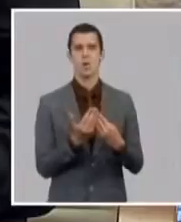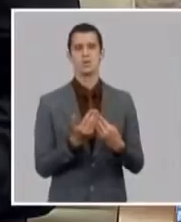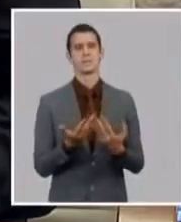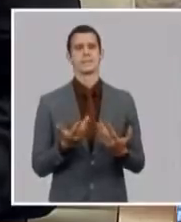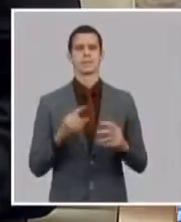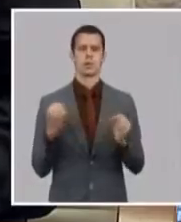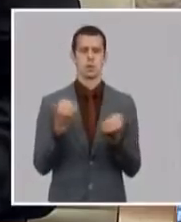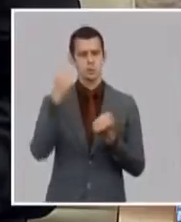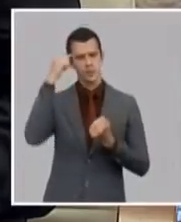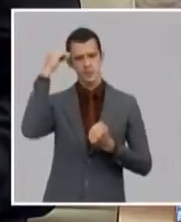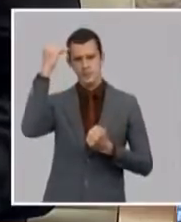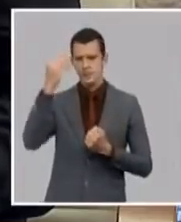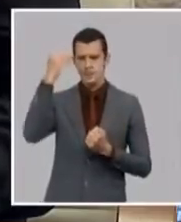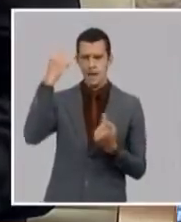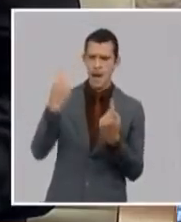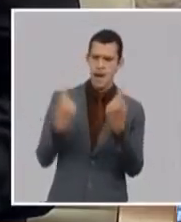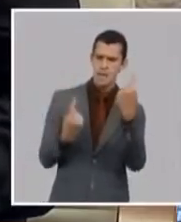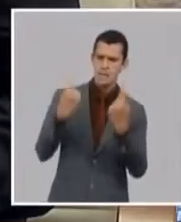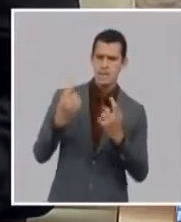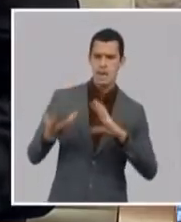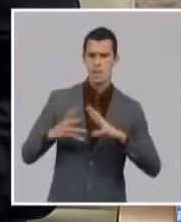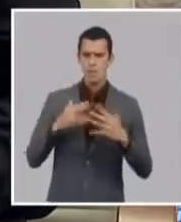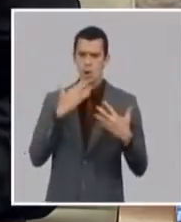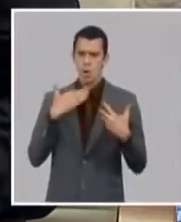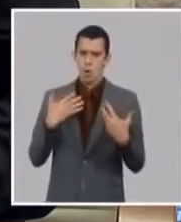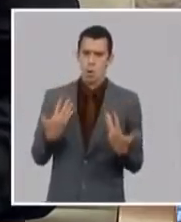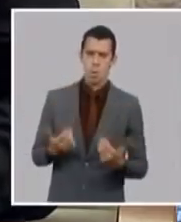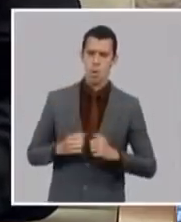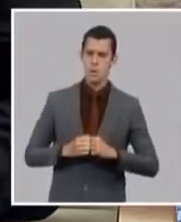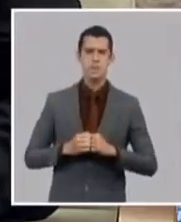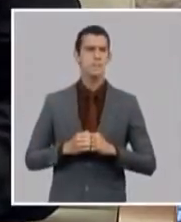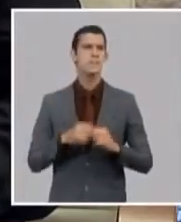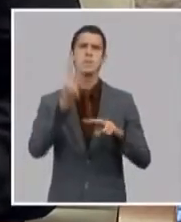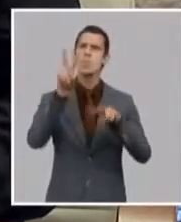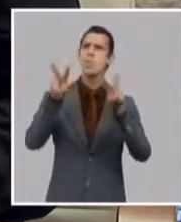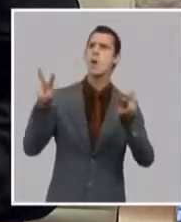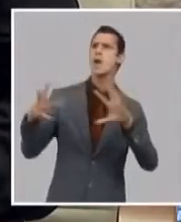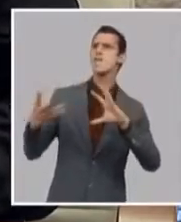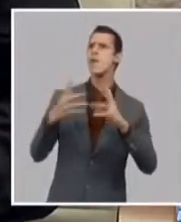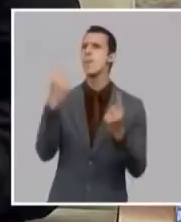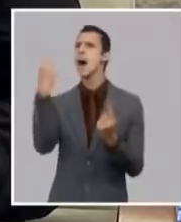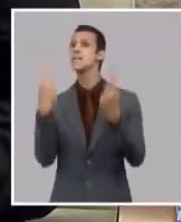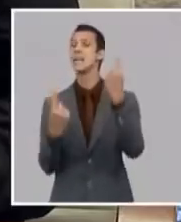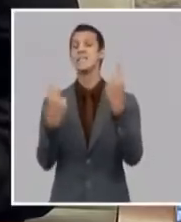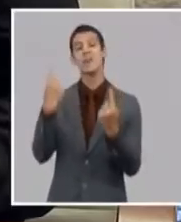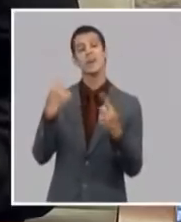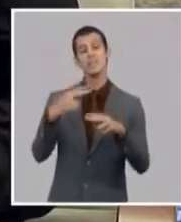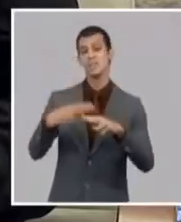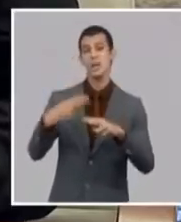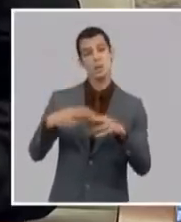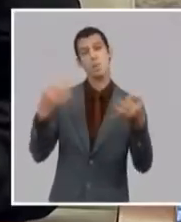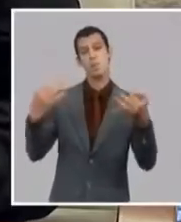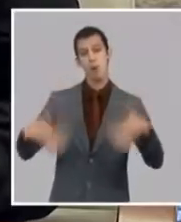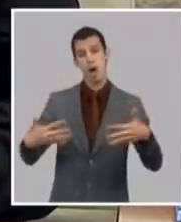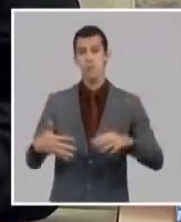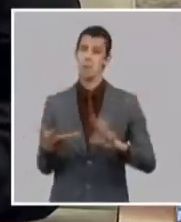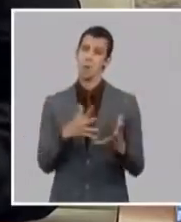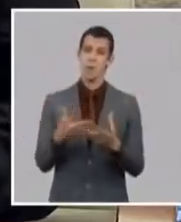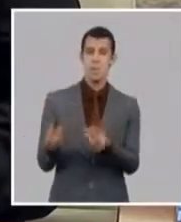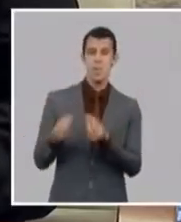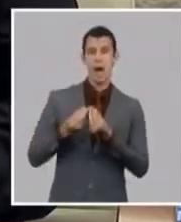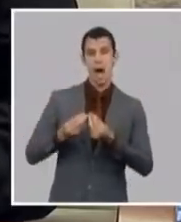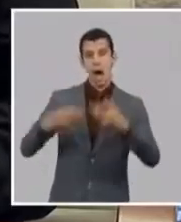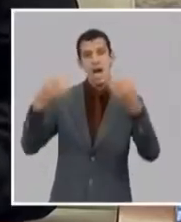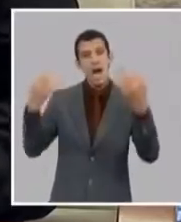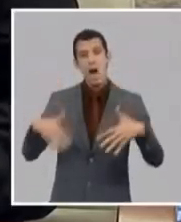significado para nosotros un incremento en los costos de adquisición y de los insumos de entre un 30 y un 50